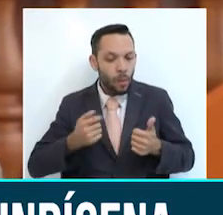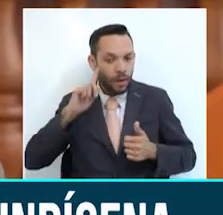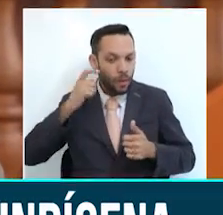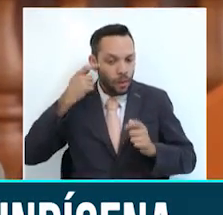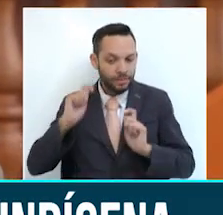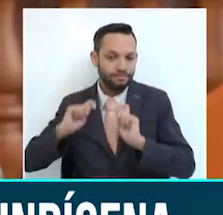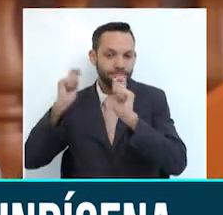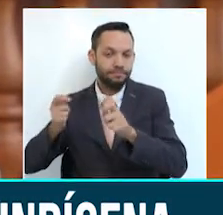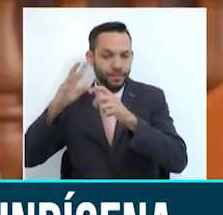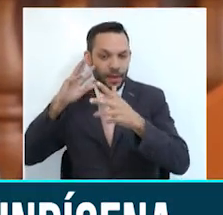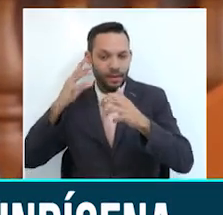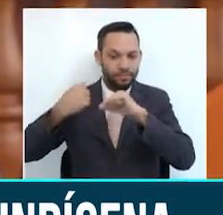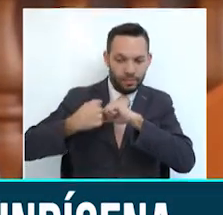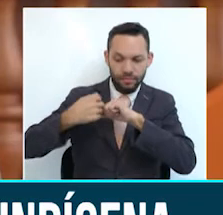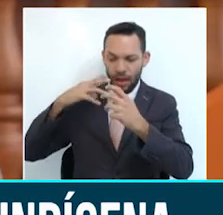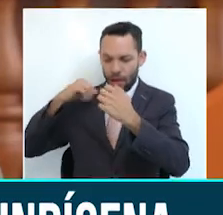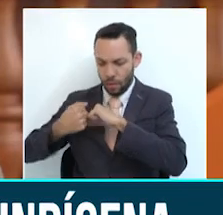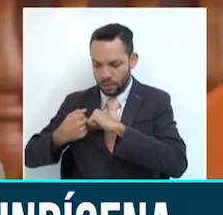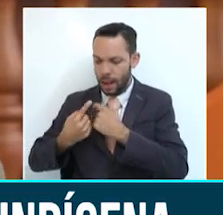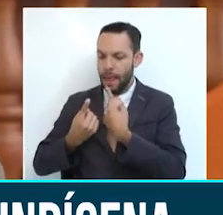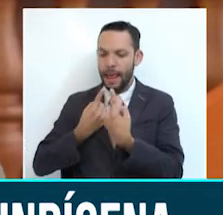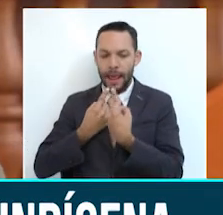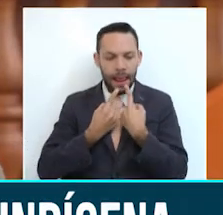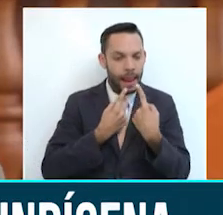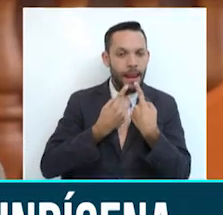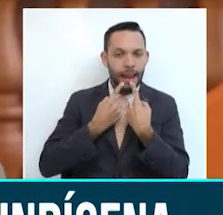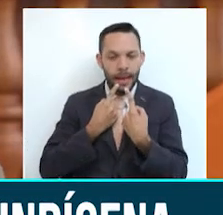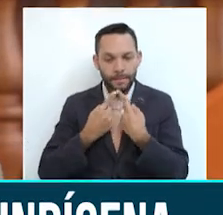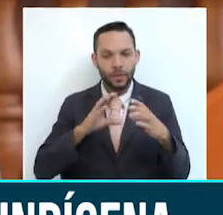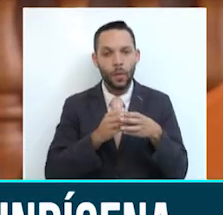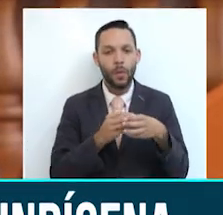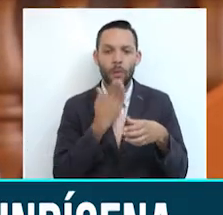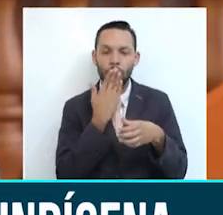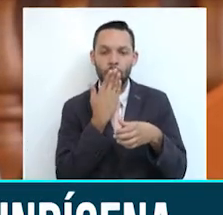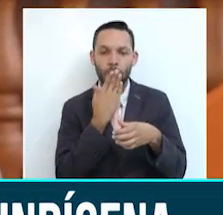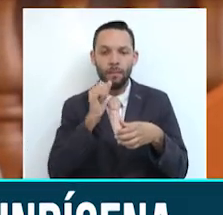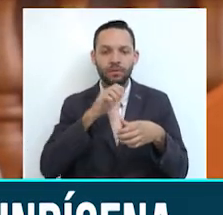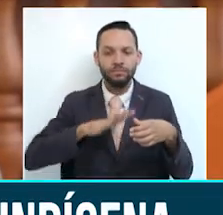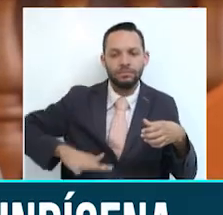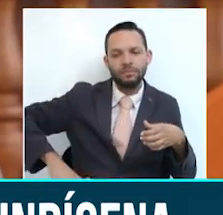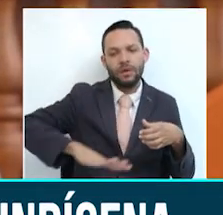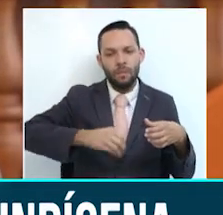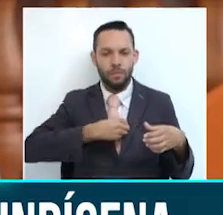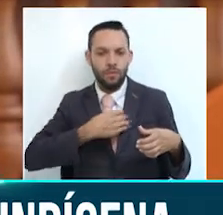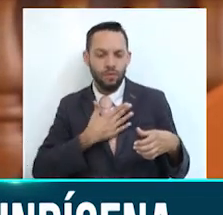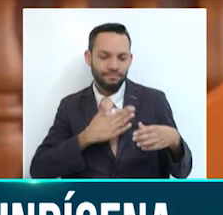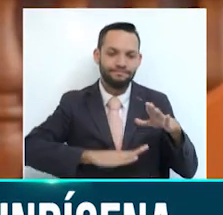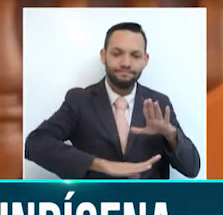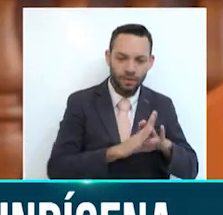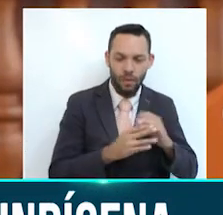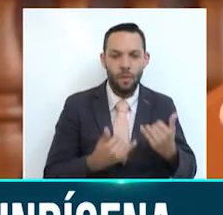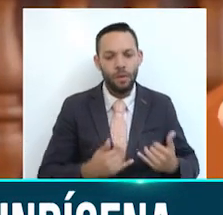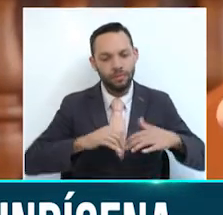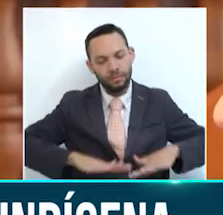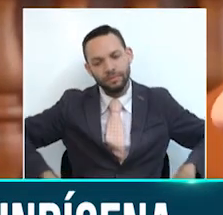de concertación, de diálogo permanente para todos los indígenas y que ellos puedan seguir construyendo un territorio de oportunidades como lo tenemos hoy con la